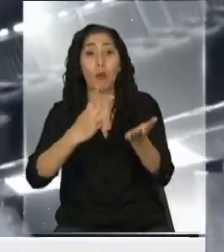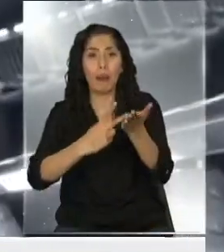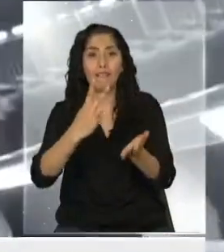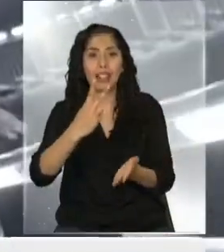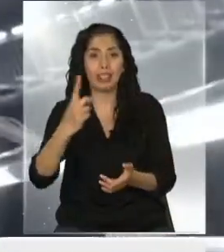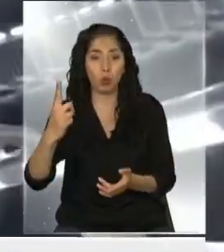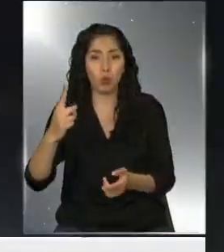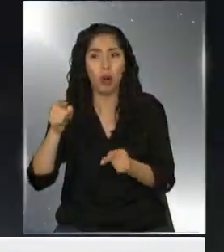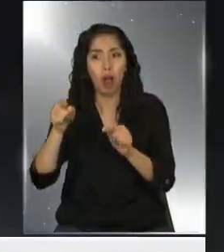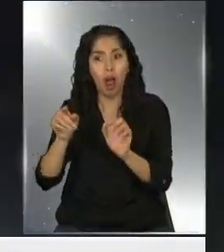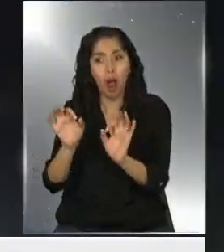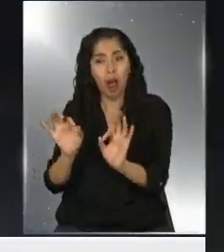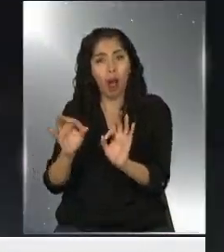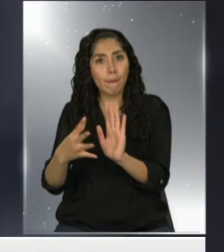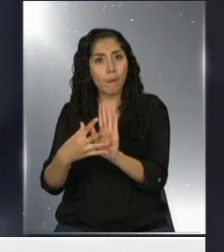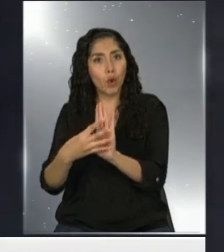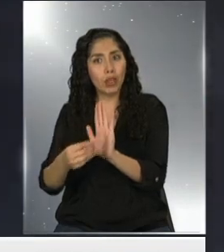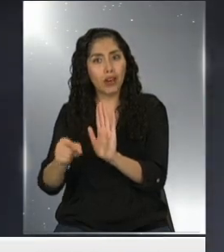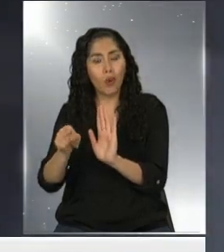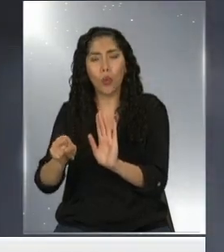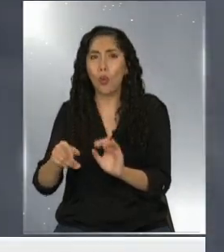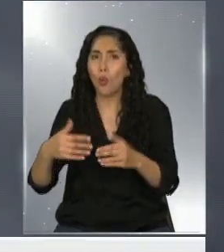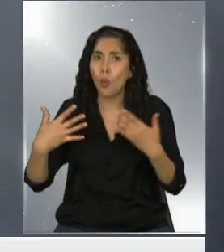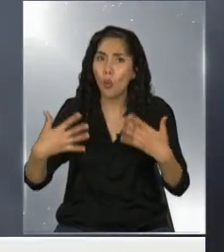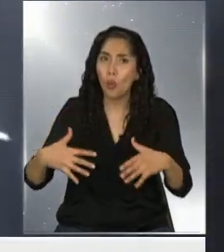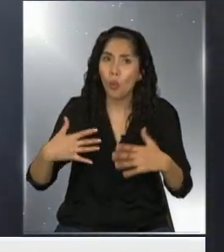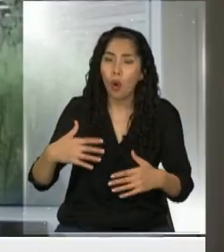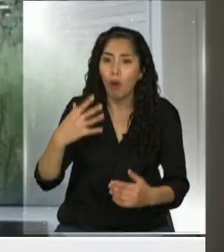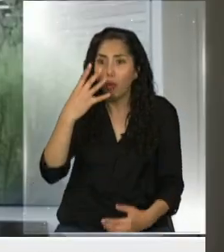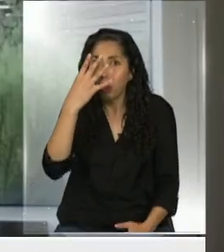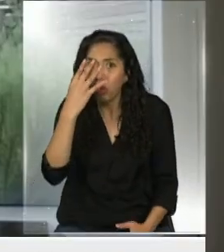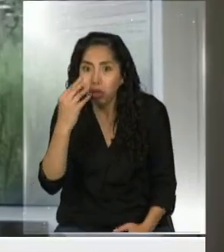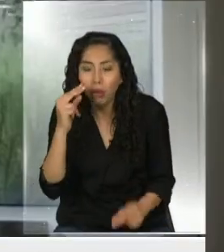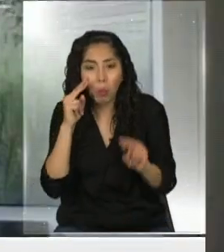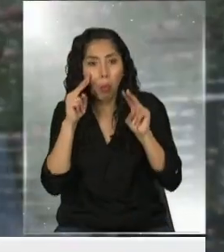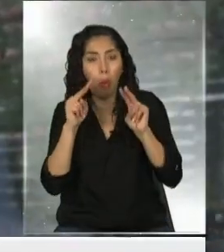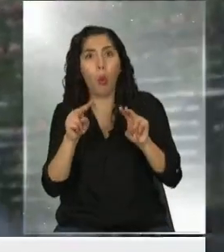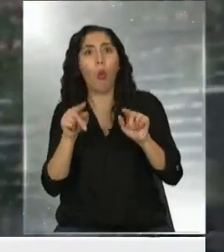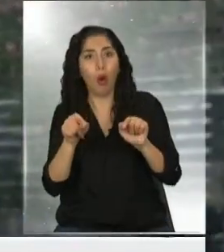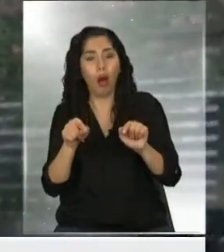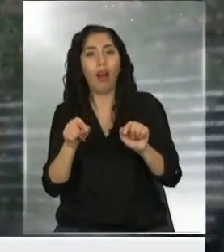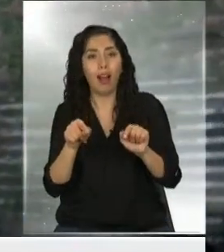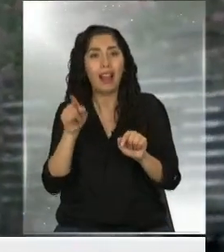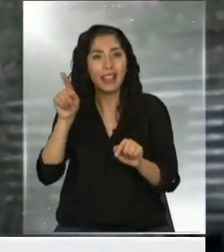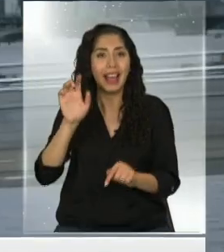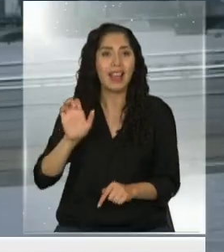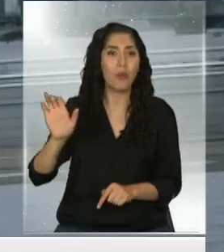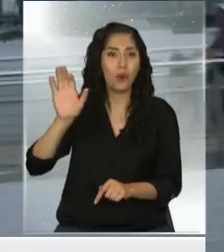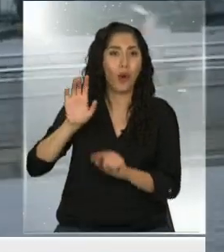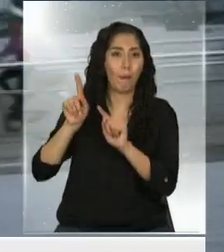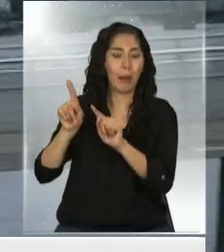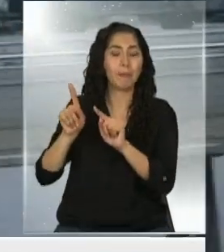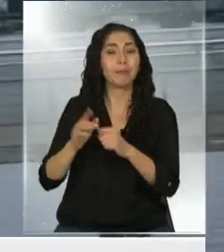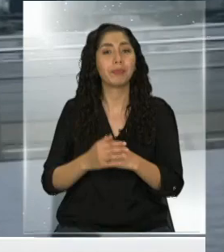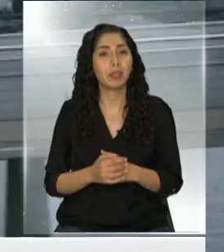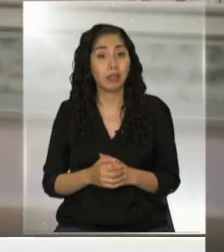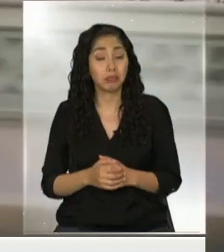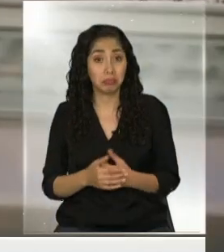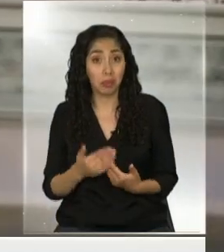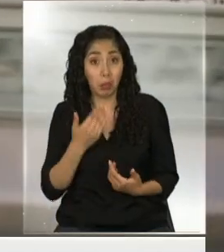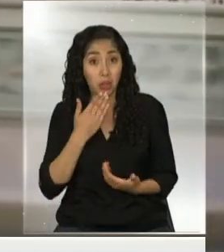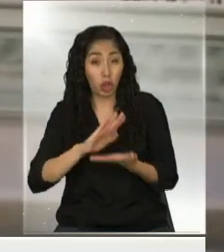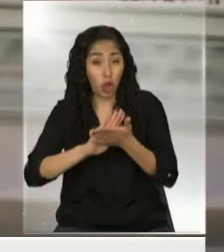fue uno de los modelos que más se ha robado las miradas, al menos en el viejo continente. Y es muy probable que lo que es